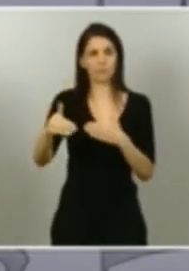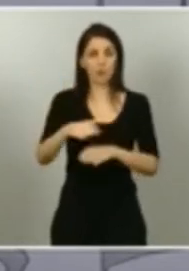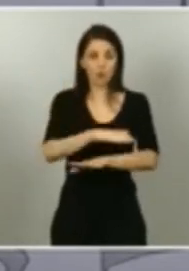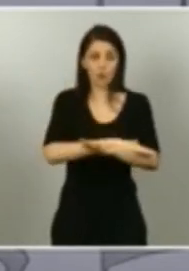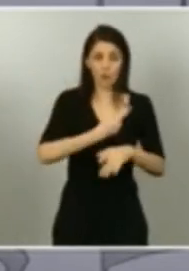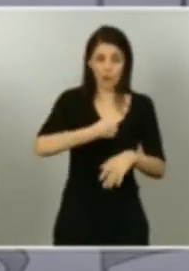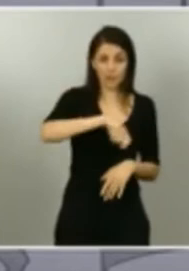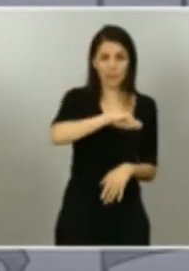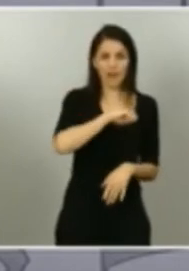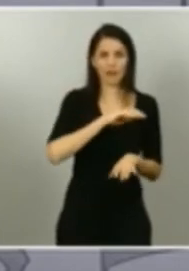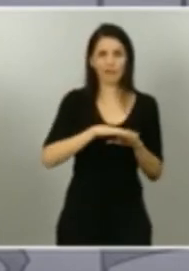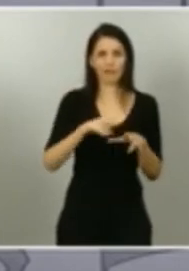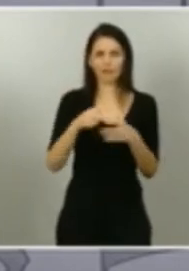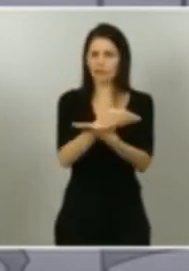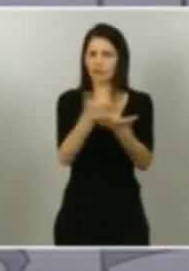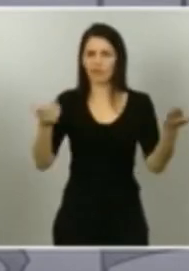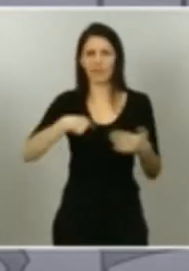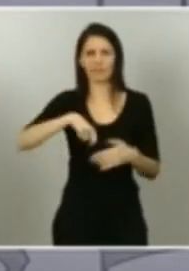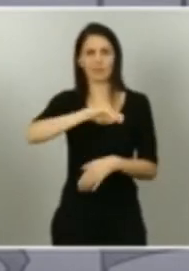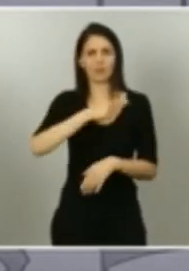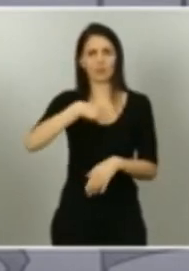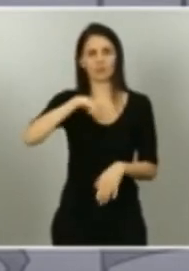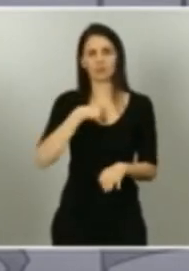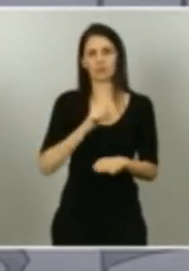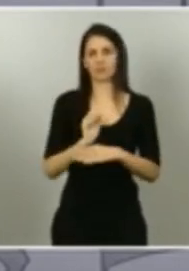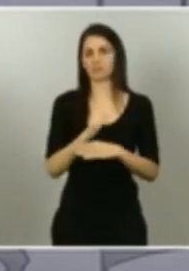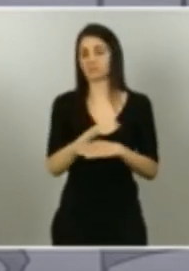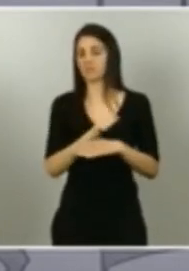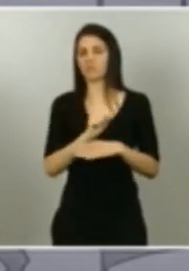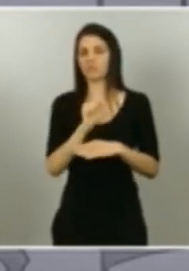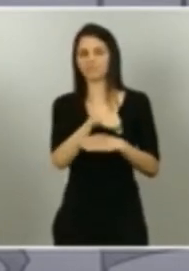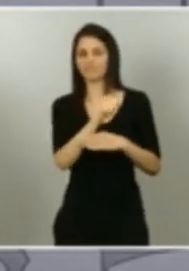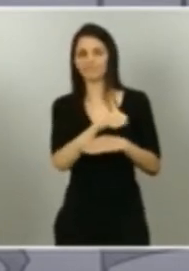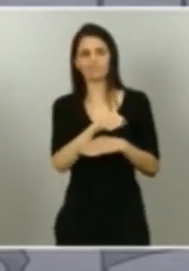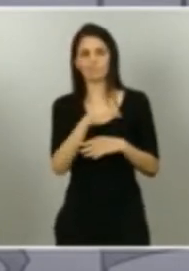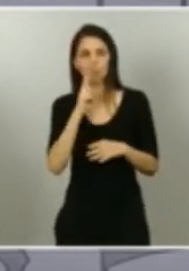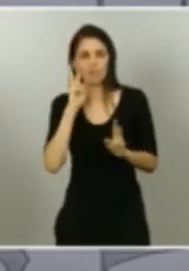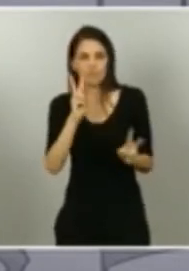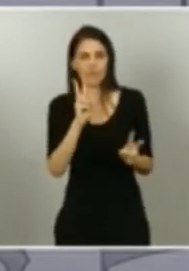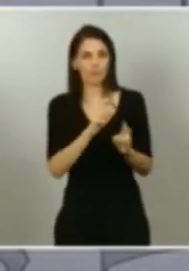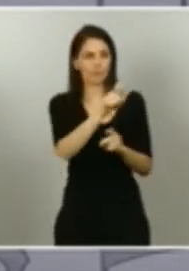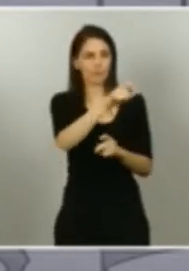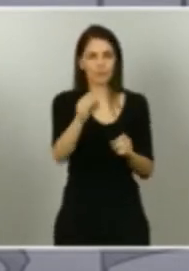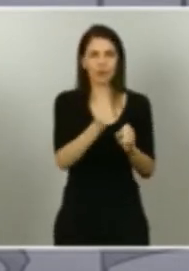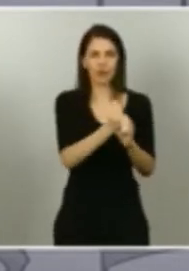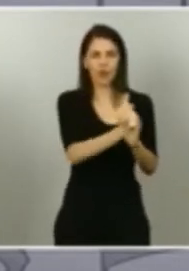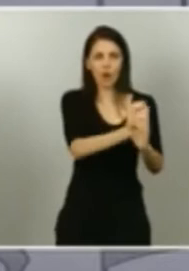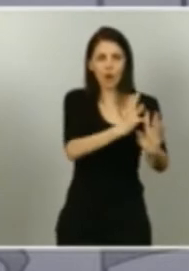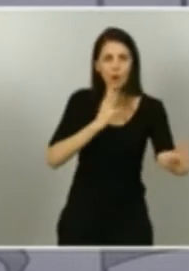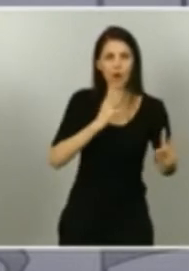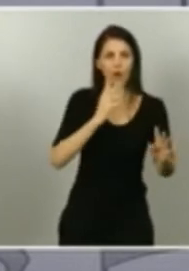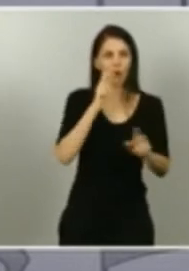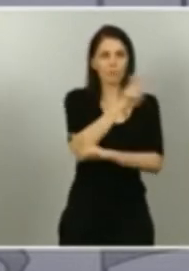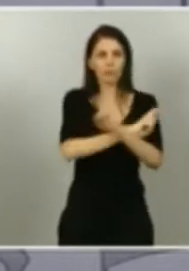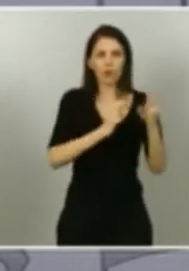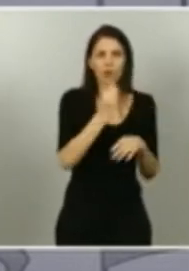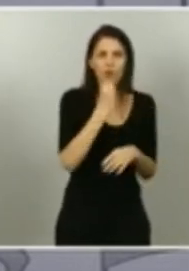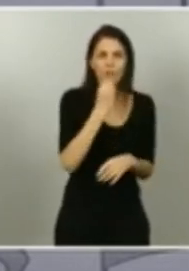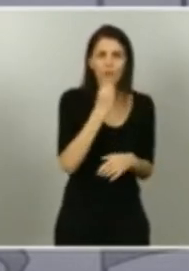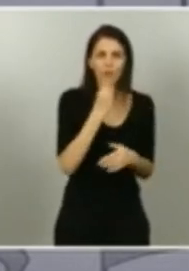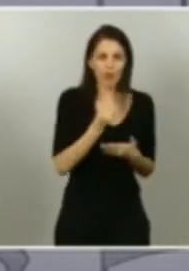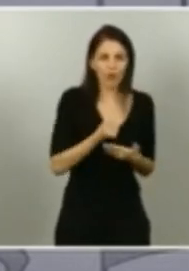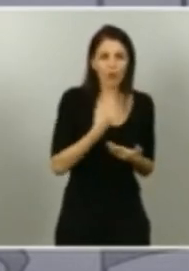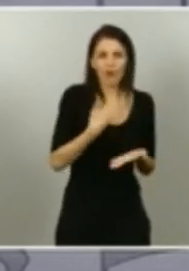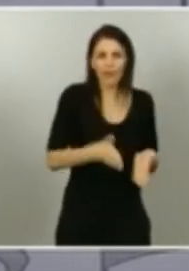nuestros compatriotas forman colas para comer, sobre todo para dar de comer a nuestros niños y nuestras niñas. Desde este viernes